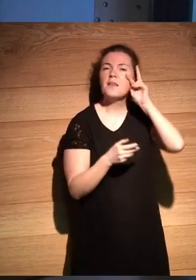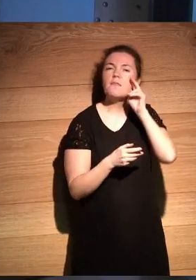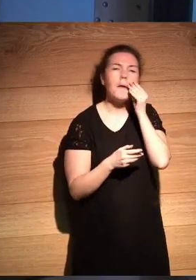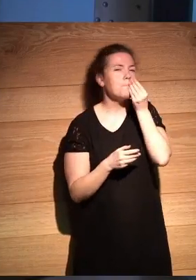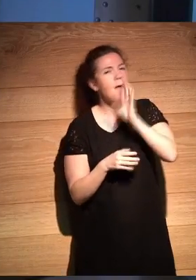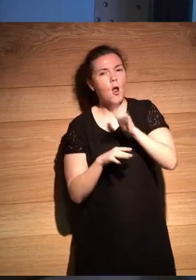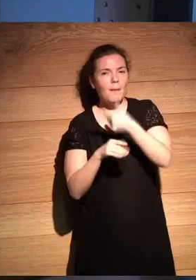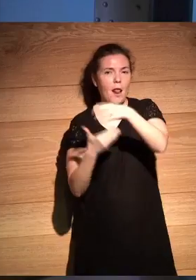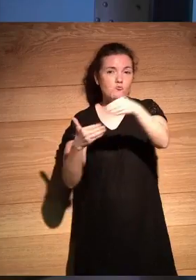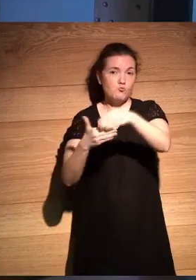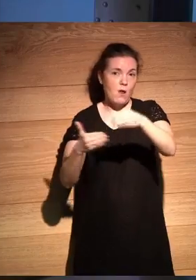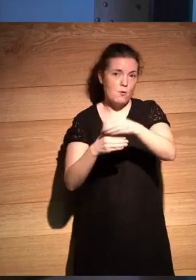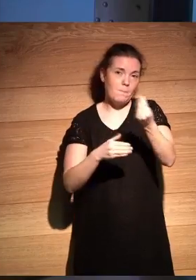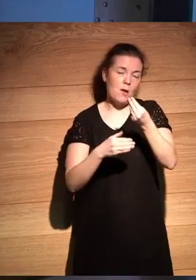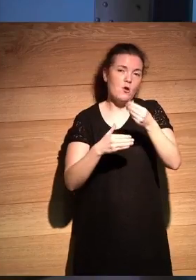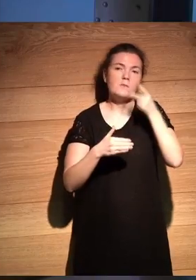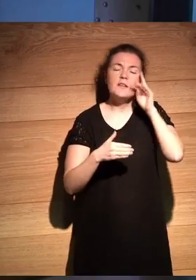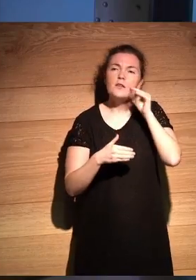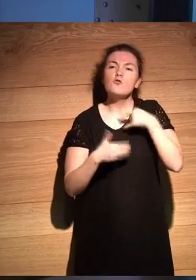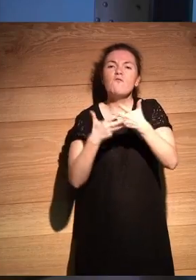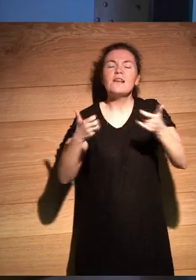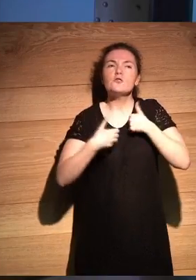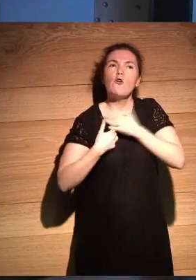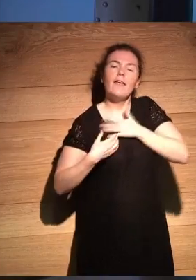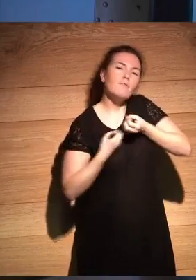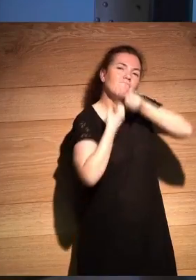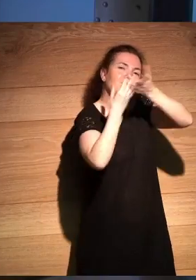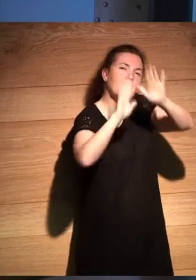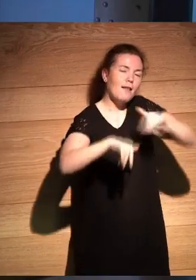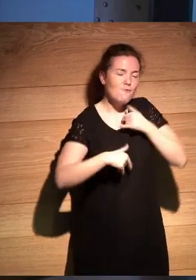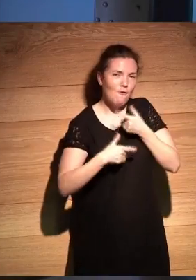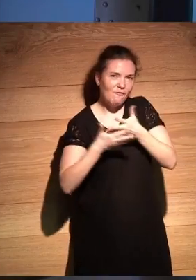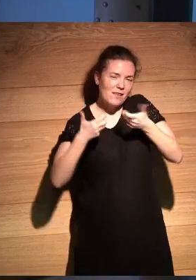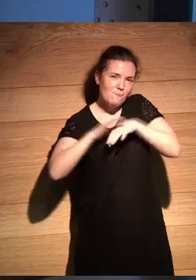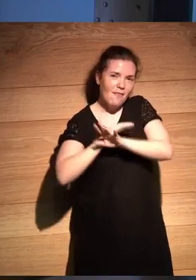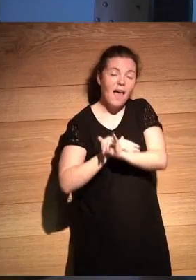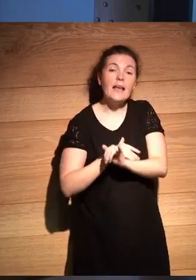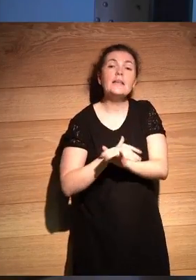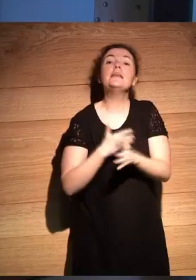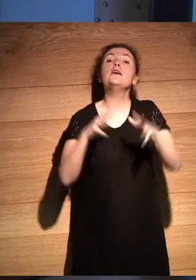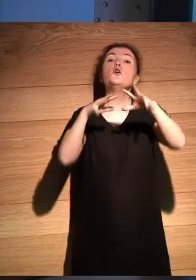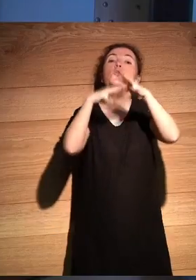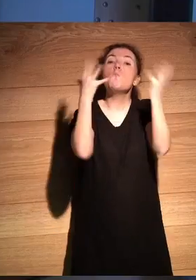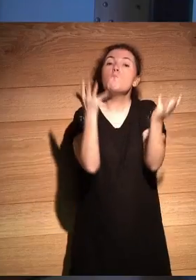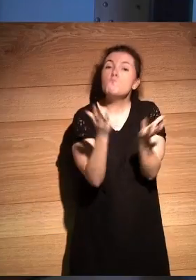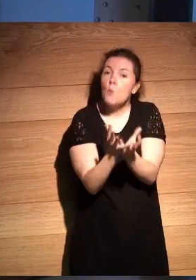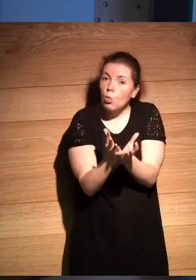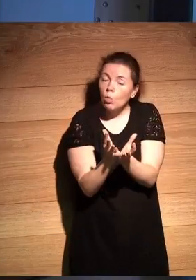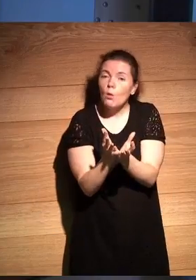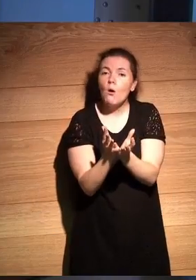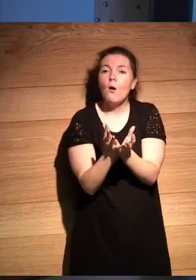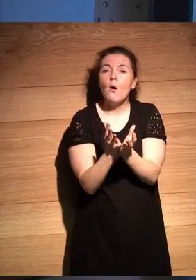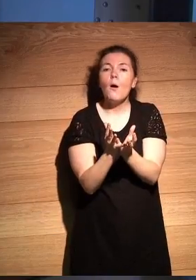posible porque al final yo quería soltar una frase así al final que la tenía guardada y es que en un mundo donde cada vez estamos